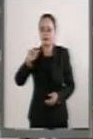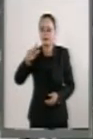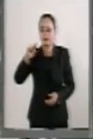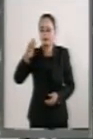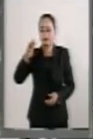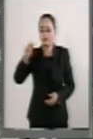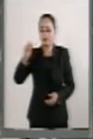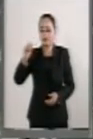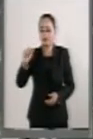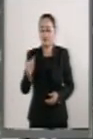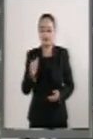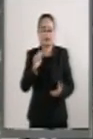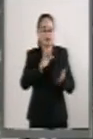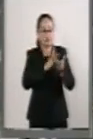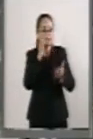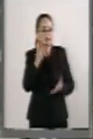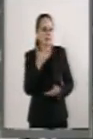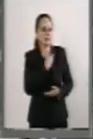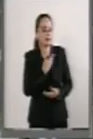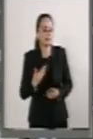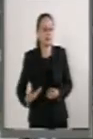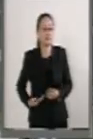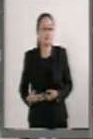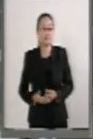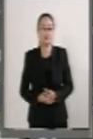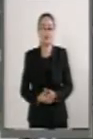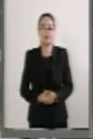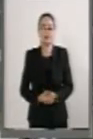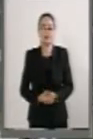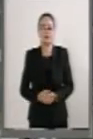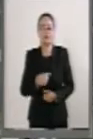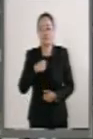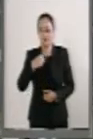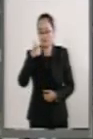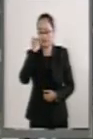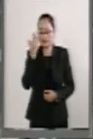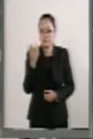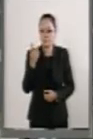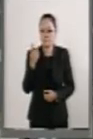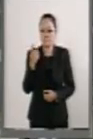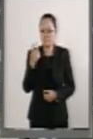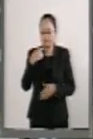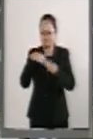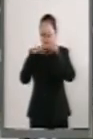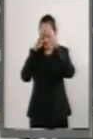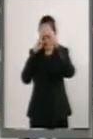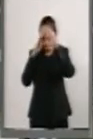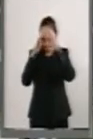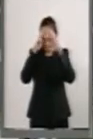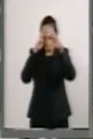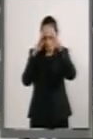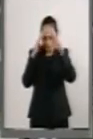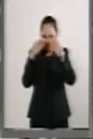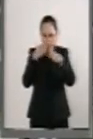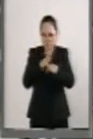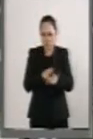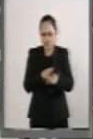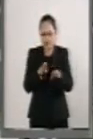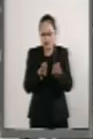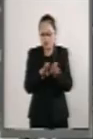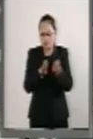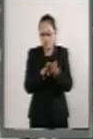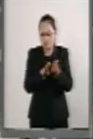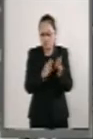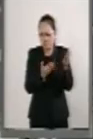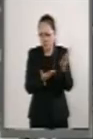Gracias, Presidente. Yo quiero primero hacer una reflexión sobre cómo llegamos